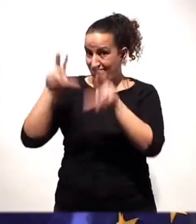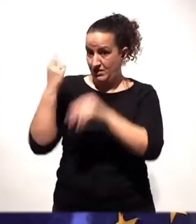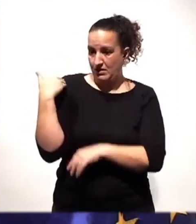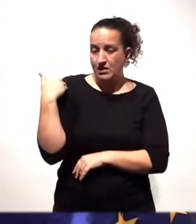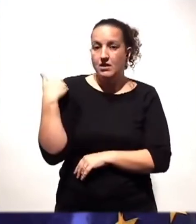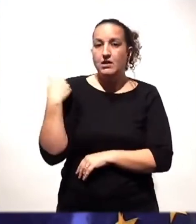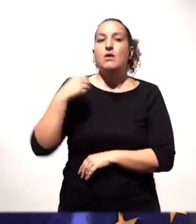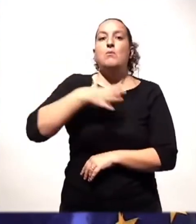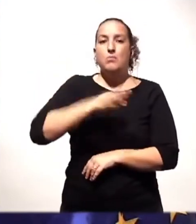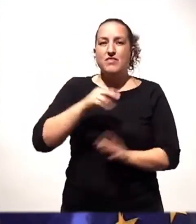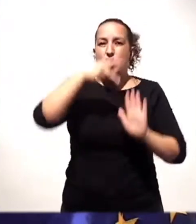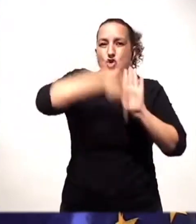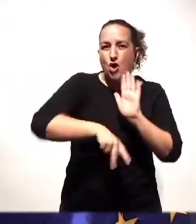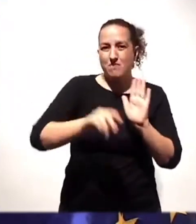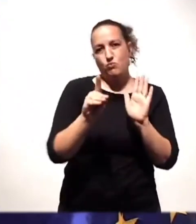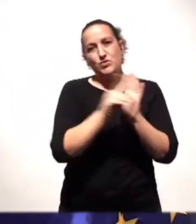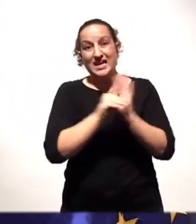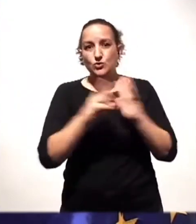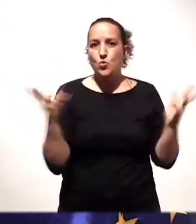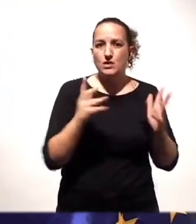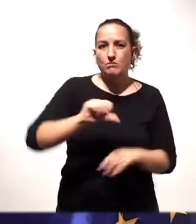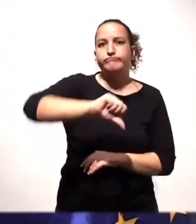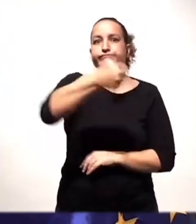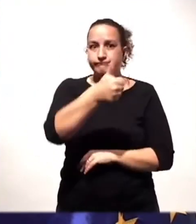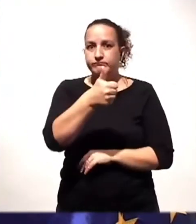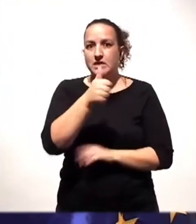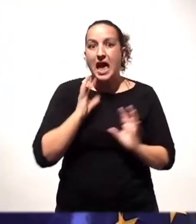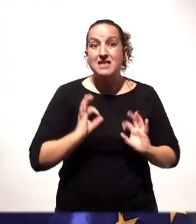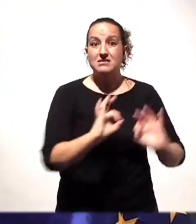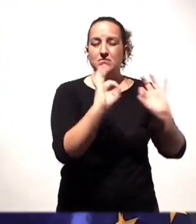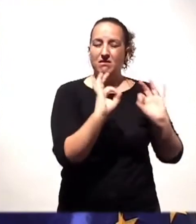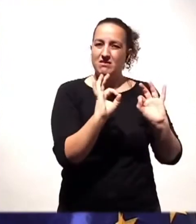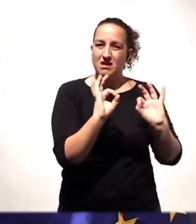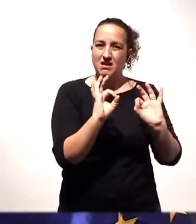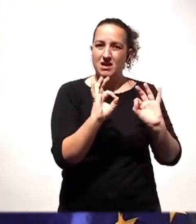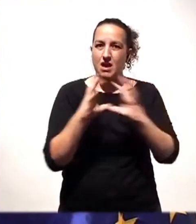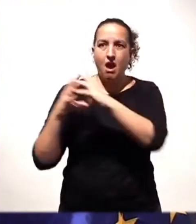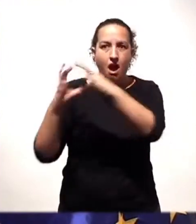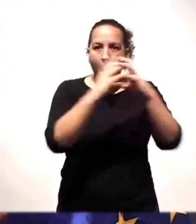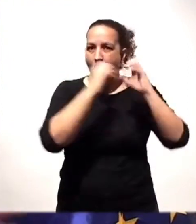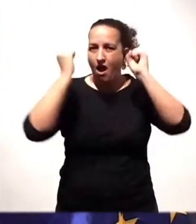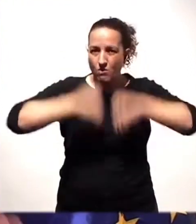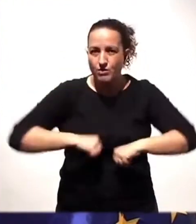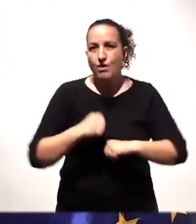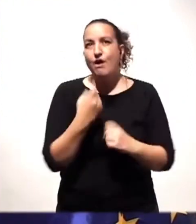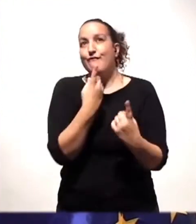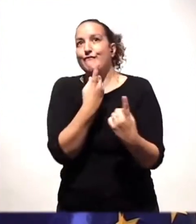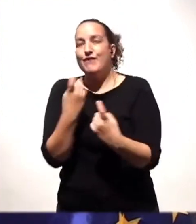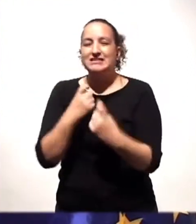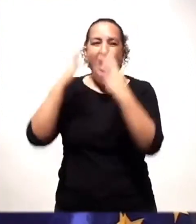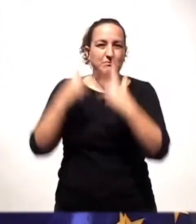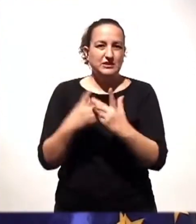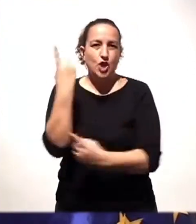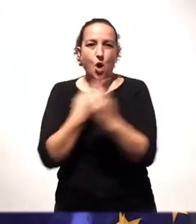poder aprobar una norma, un decreto de urgencia excepcional, consensuado, falta alguna aportación de alguna